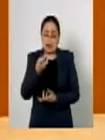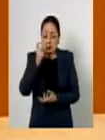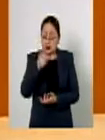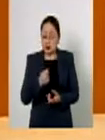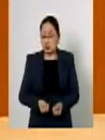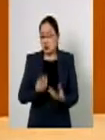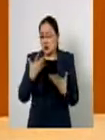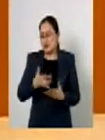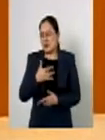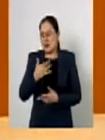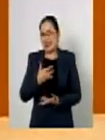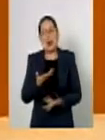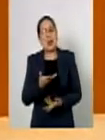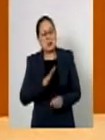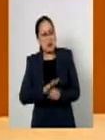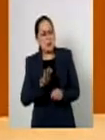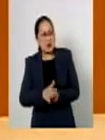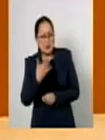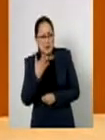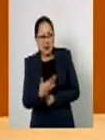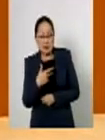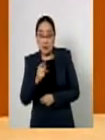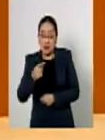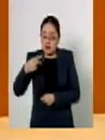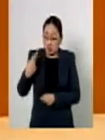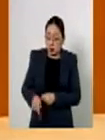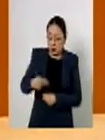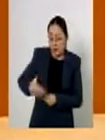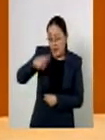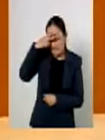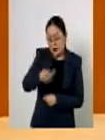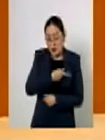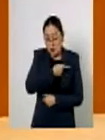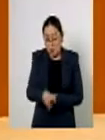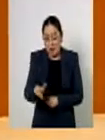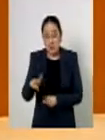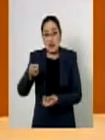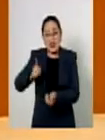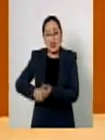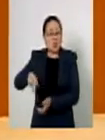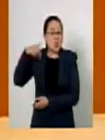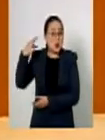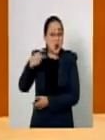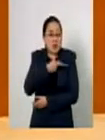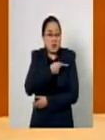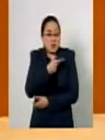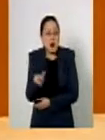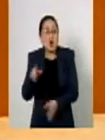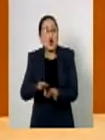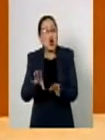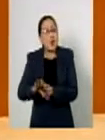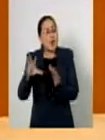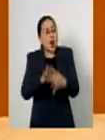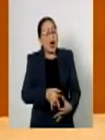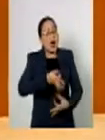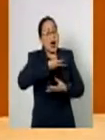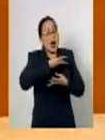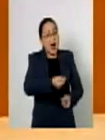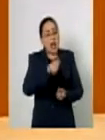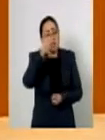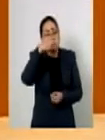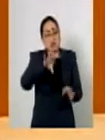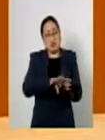pudiera parecer modesta no para el grado de pobreza que hay en Puebla pero también si se compara con los mil